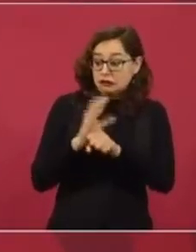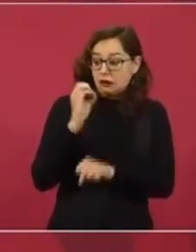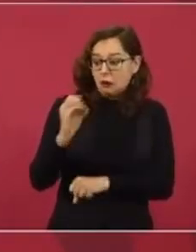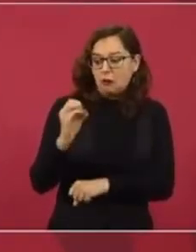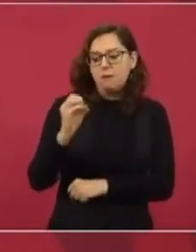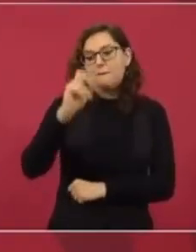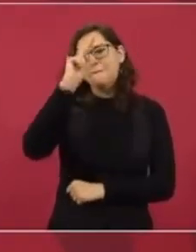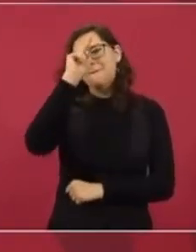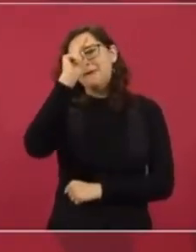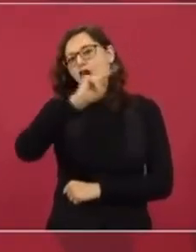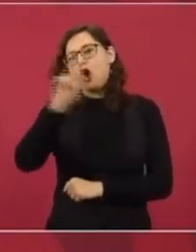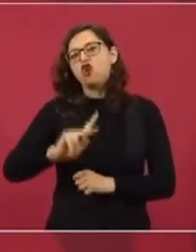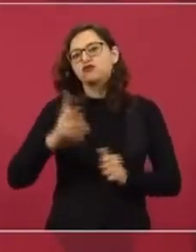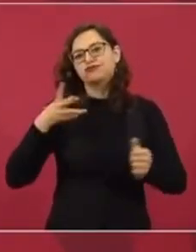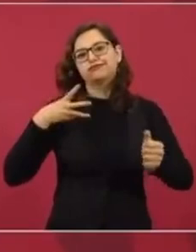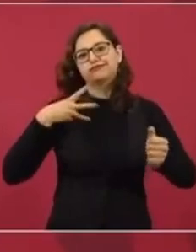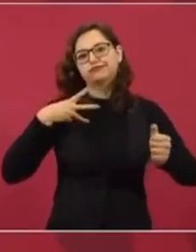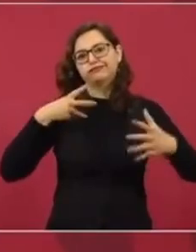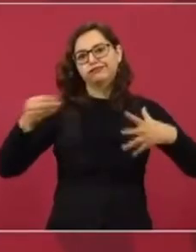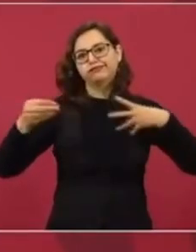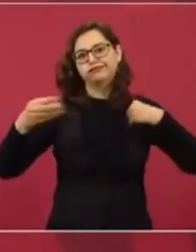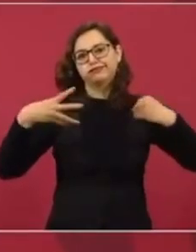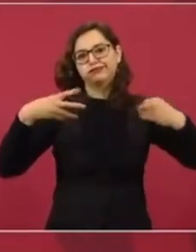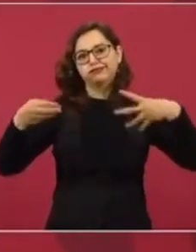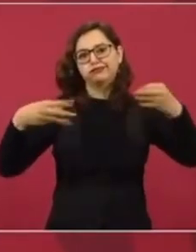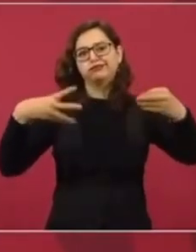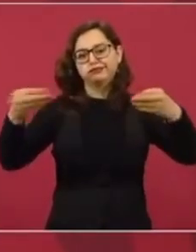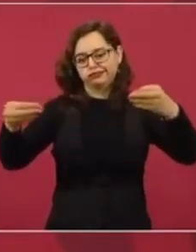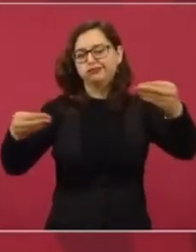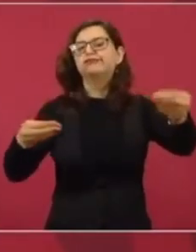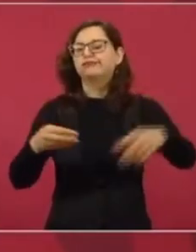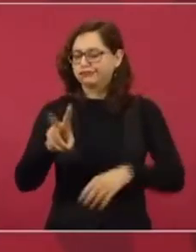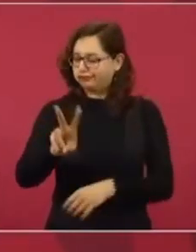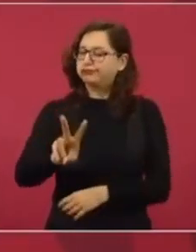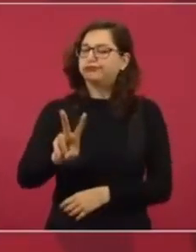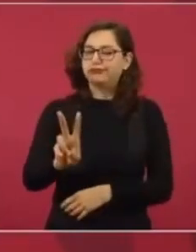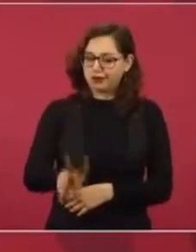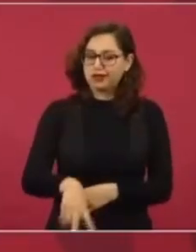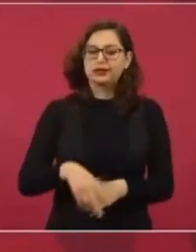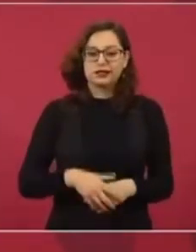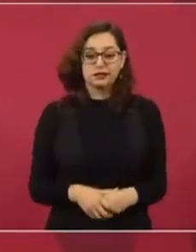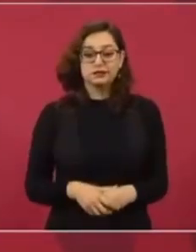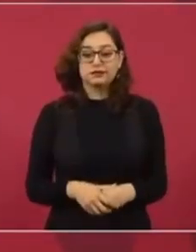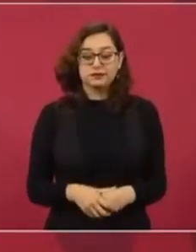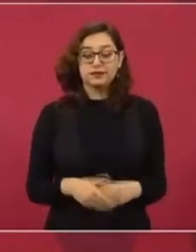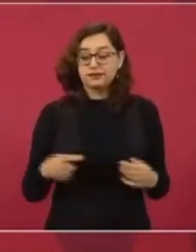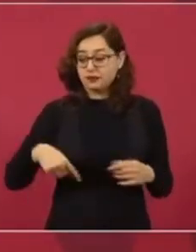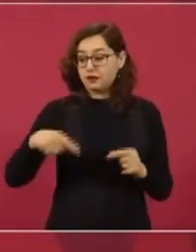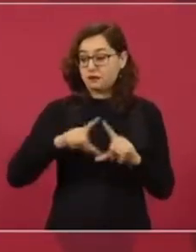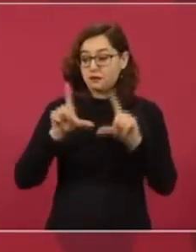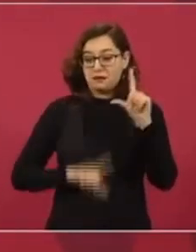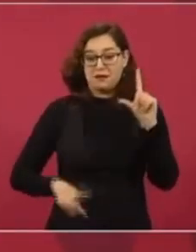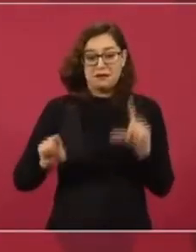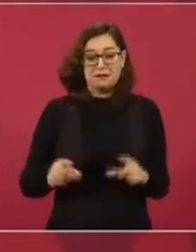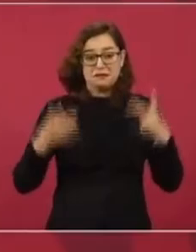mucho muy contagiosa. Están creciendo mucho los contagios en el país,